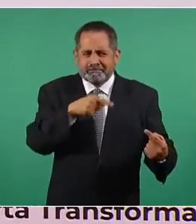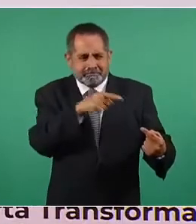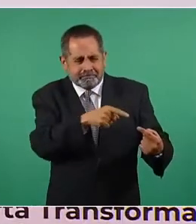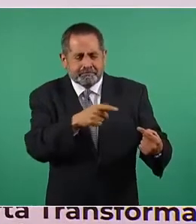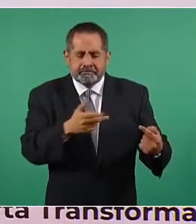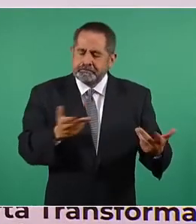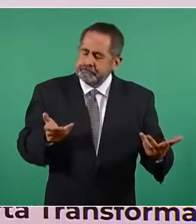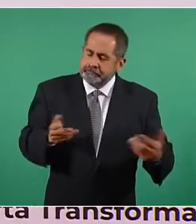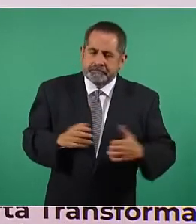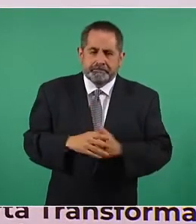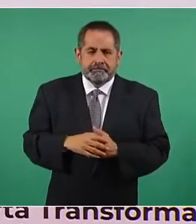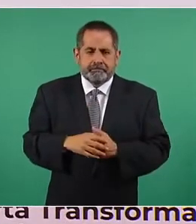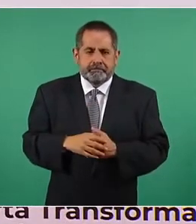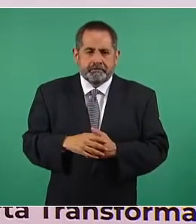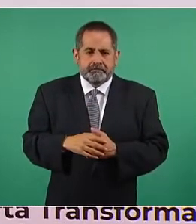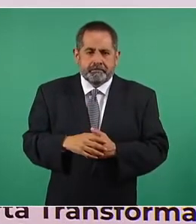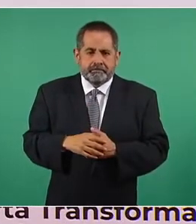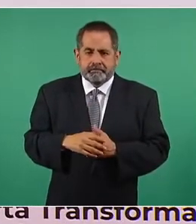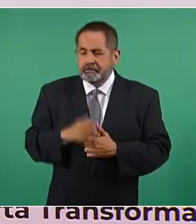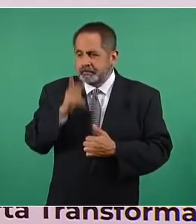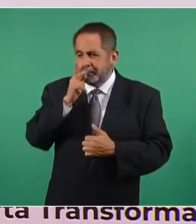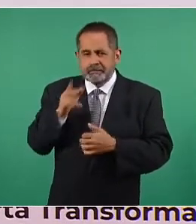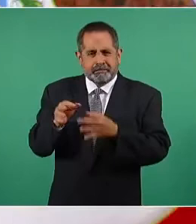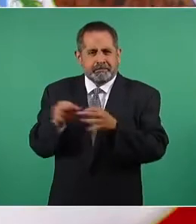No me gusta esa frase